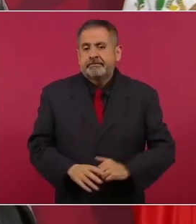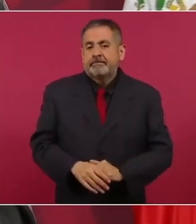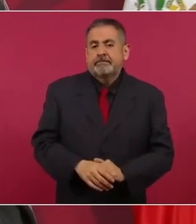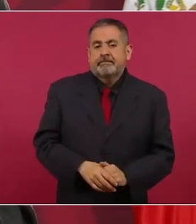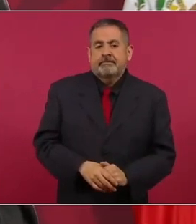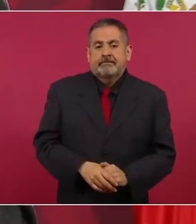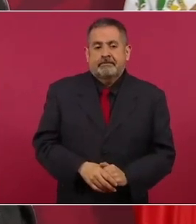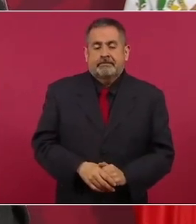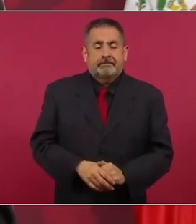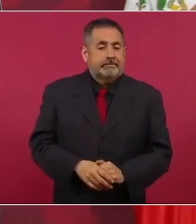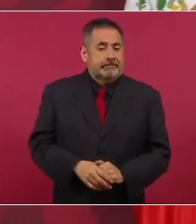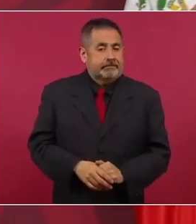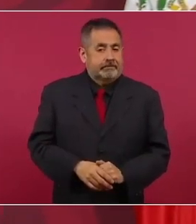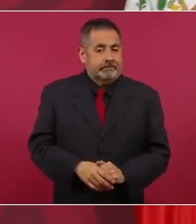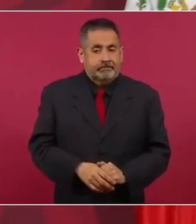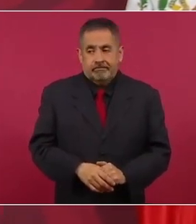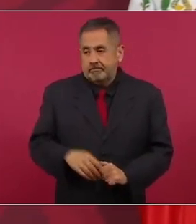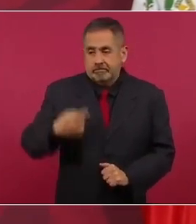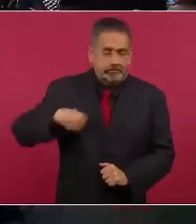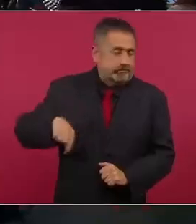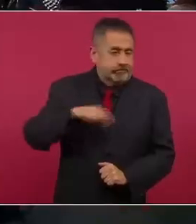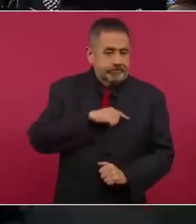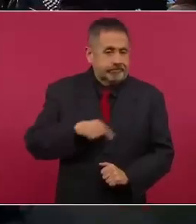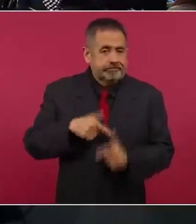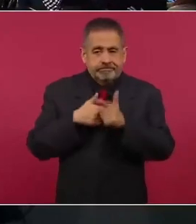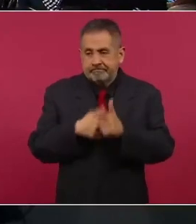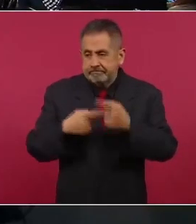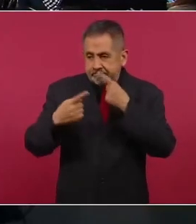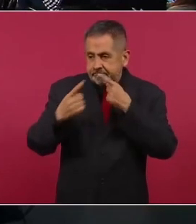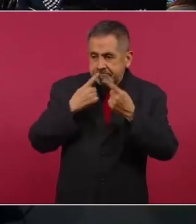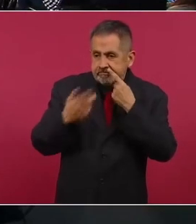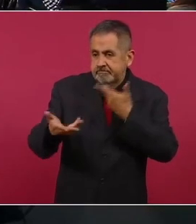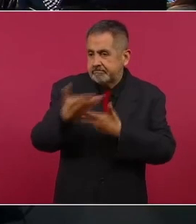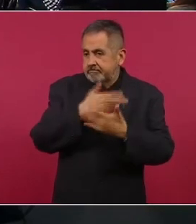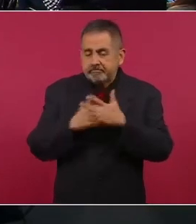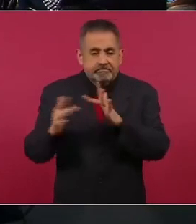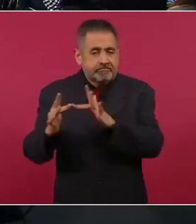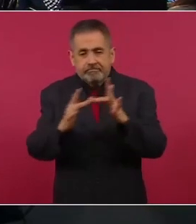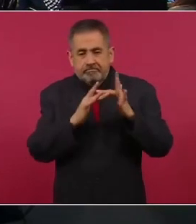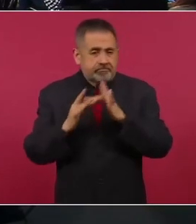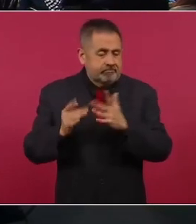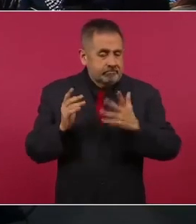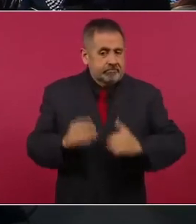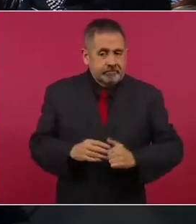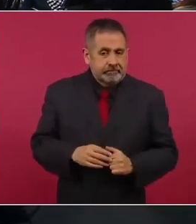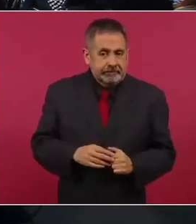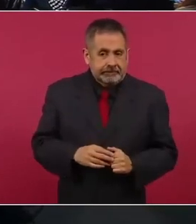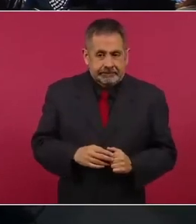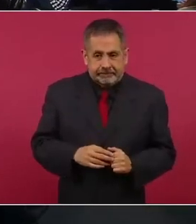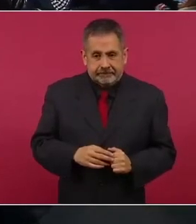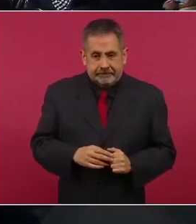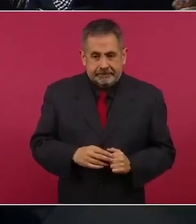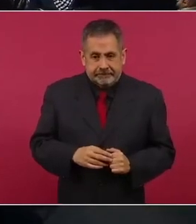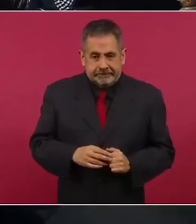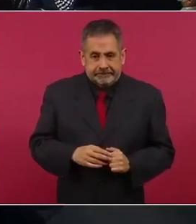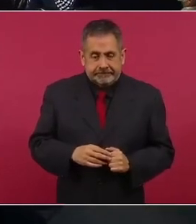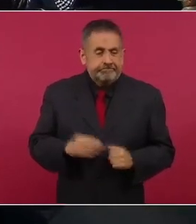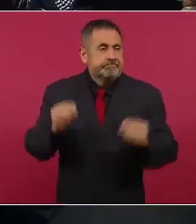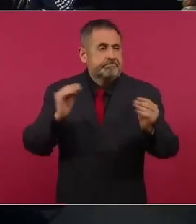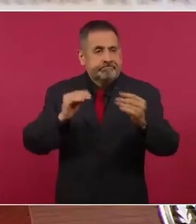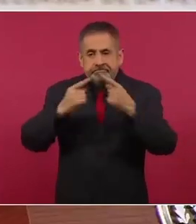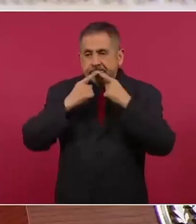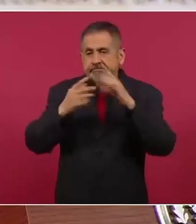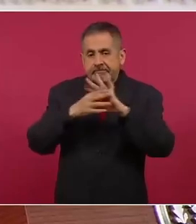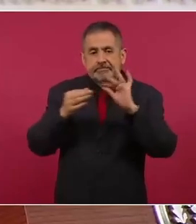vamos a dialogar, vamos a debatir,